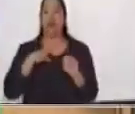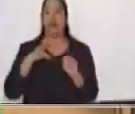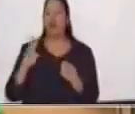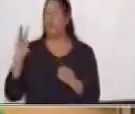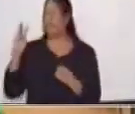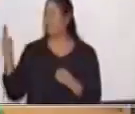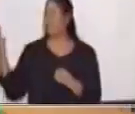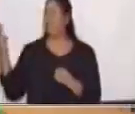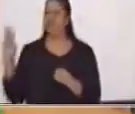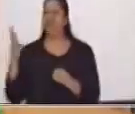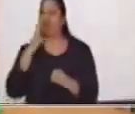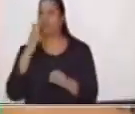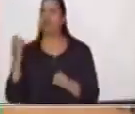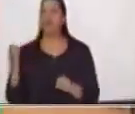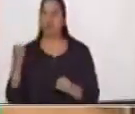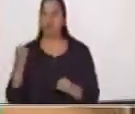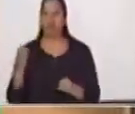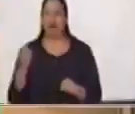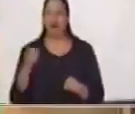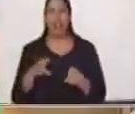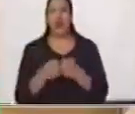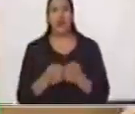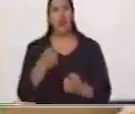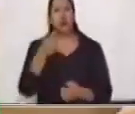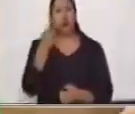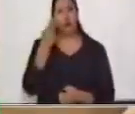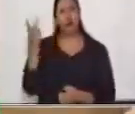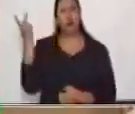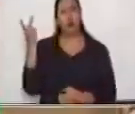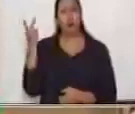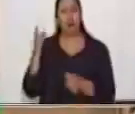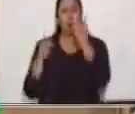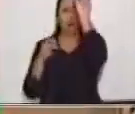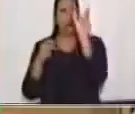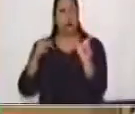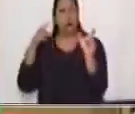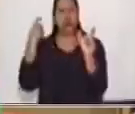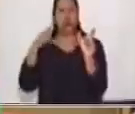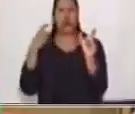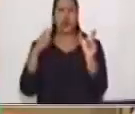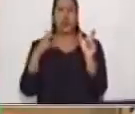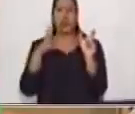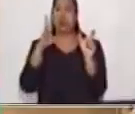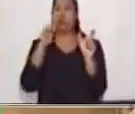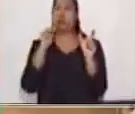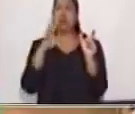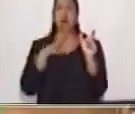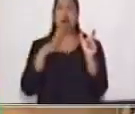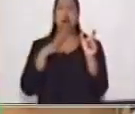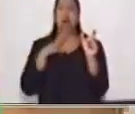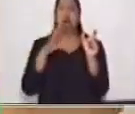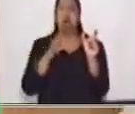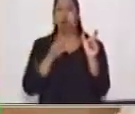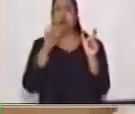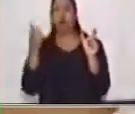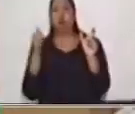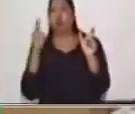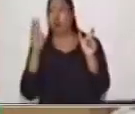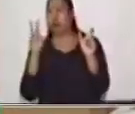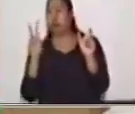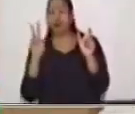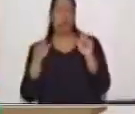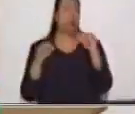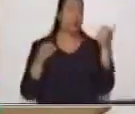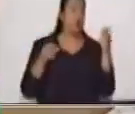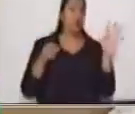dado cuenta de algo? Esta barra queda en medio, la barra celeste queda en medio. No toca ni siquiera la línea del dos ni la del cuatro. Esto quiere